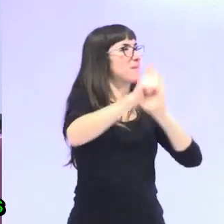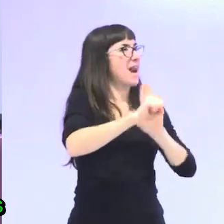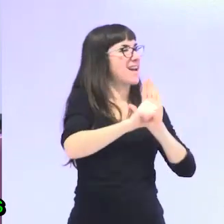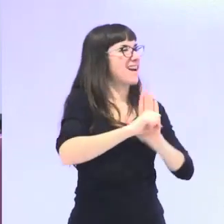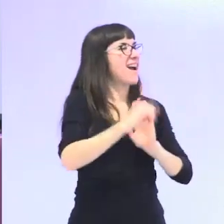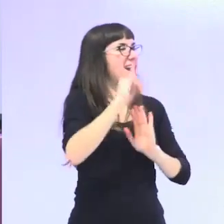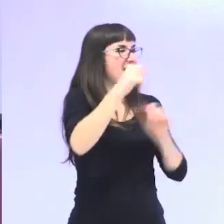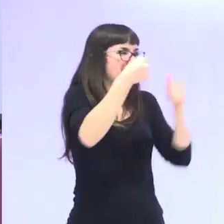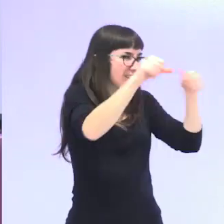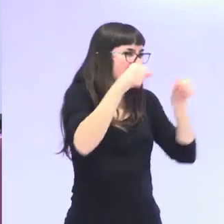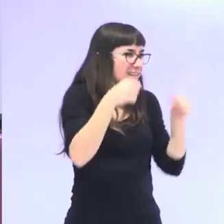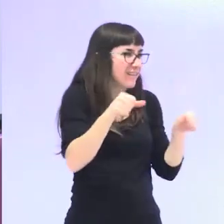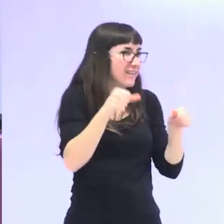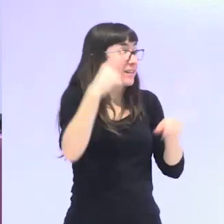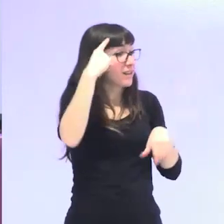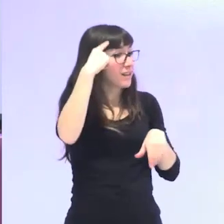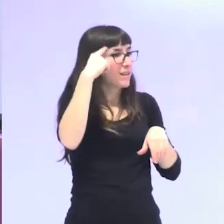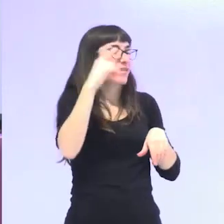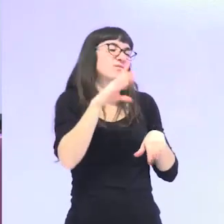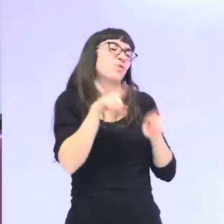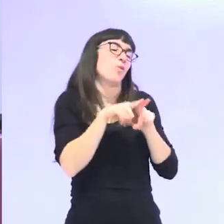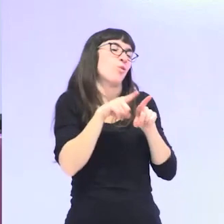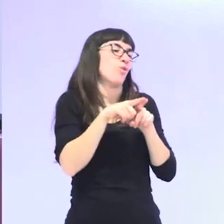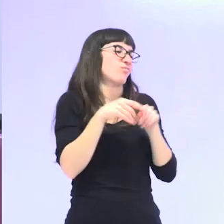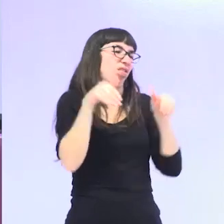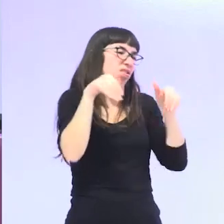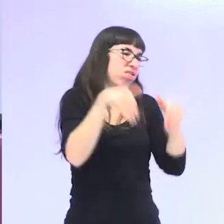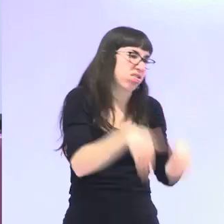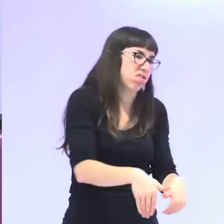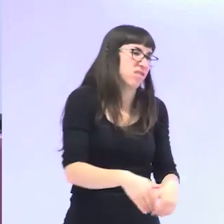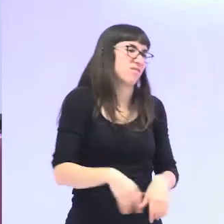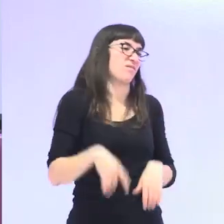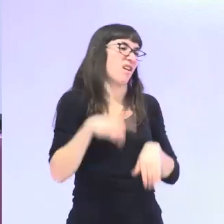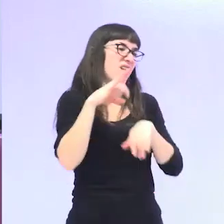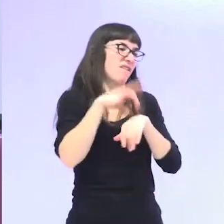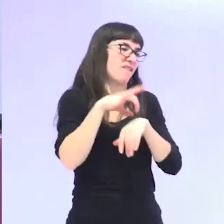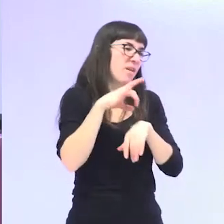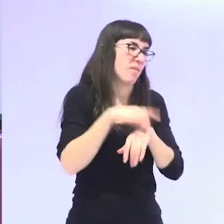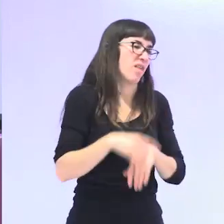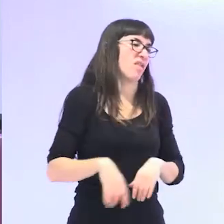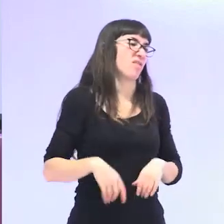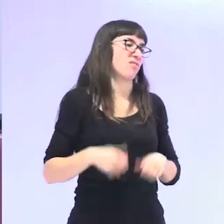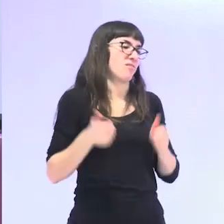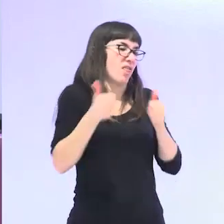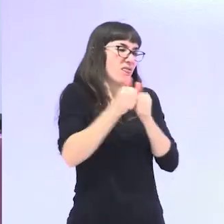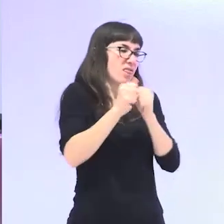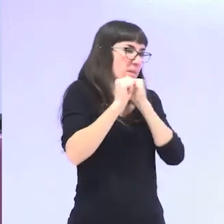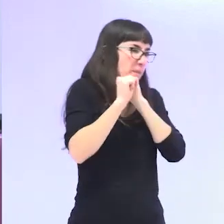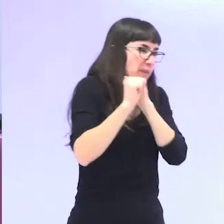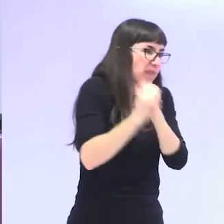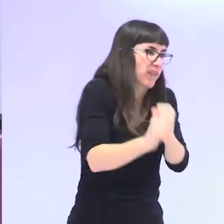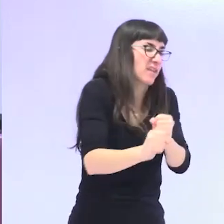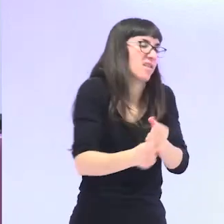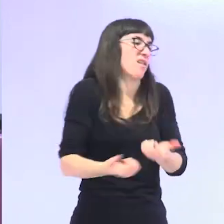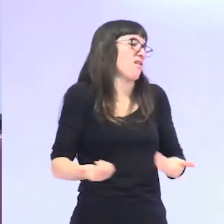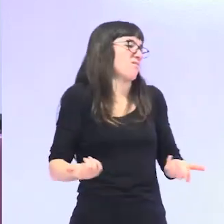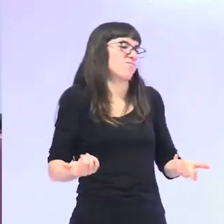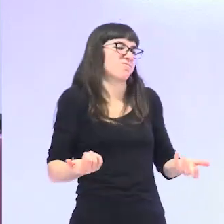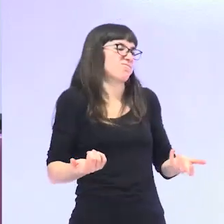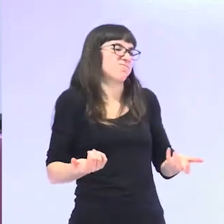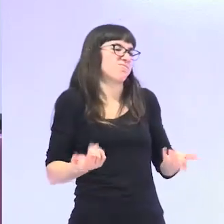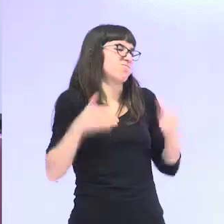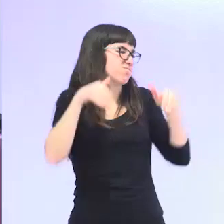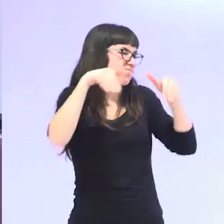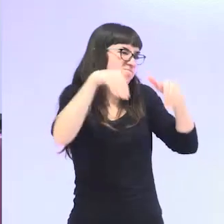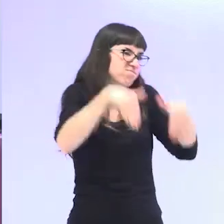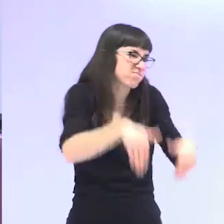pegado a decrepitud enfermedad dependencia decadencia falta de horizonte vital. Me